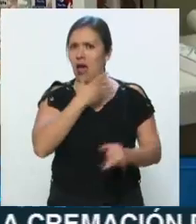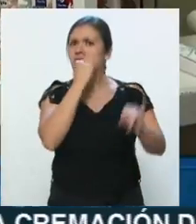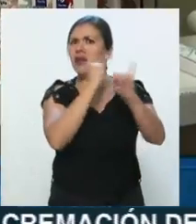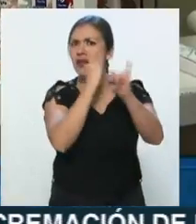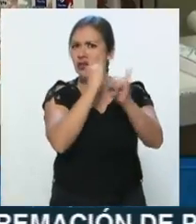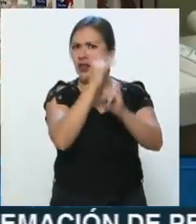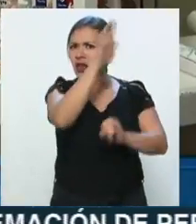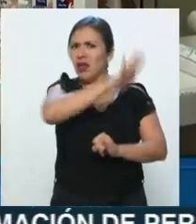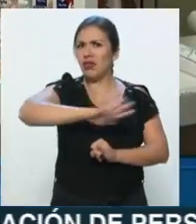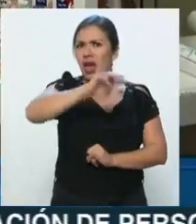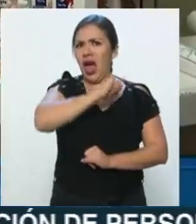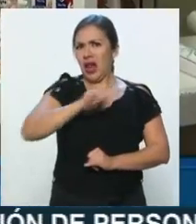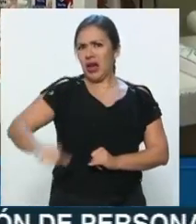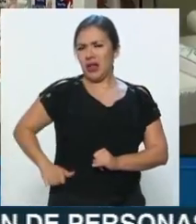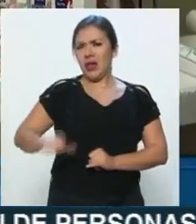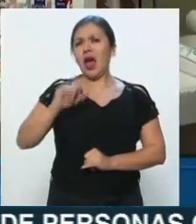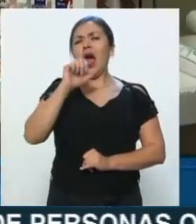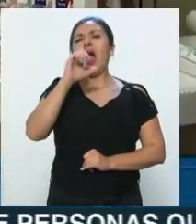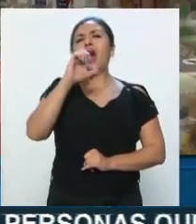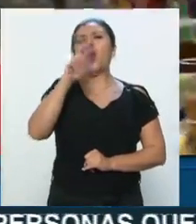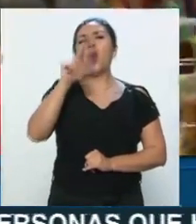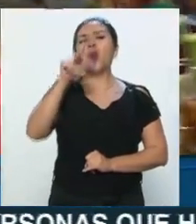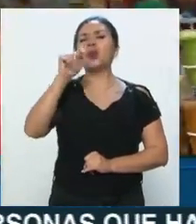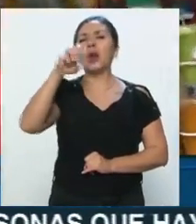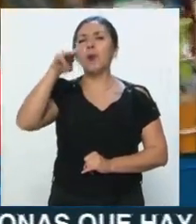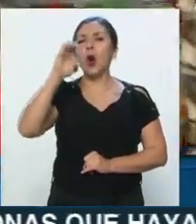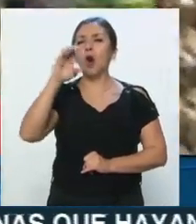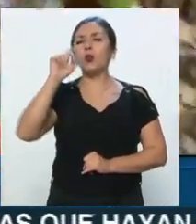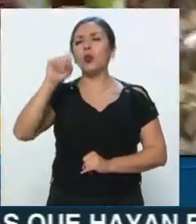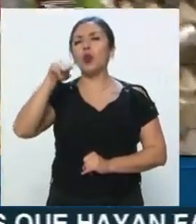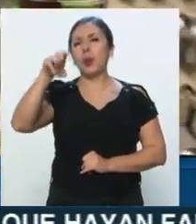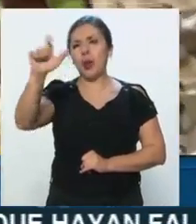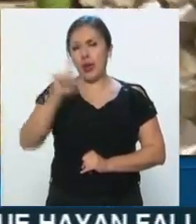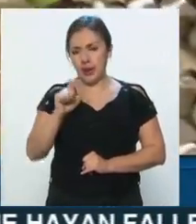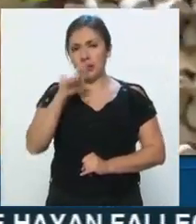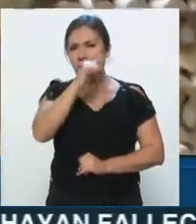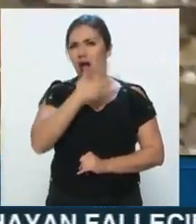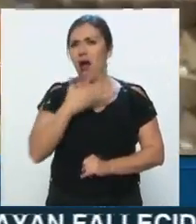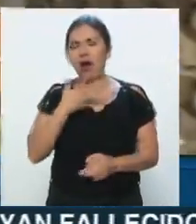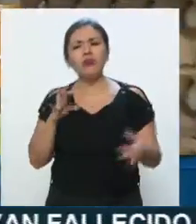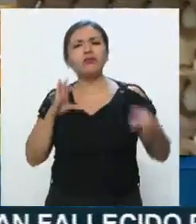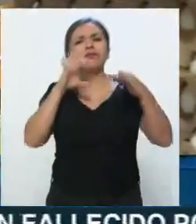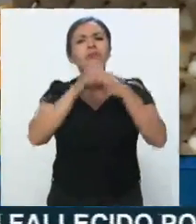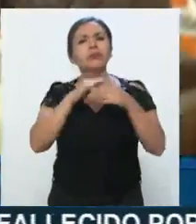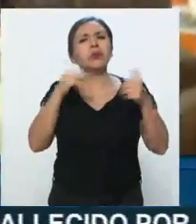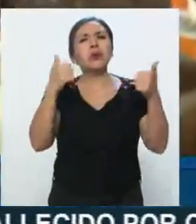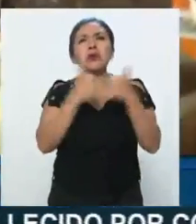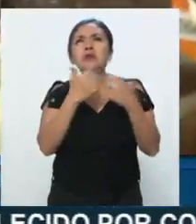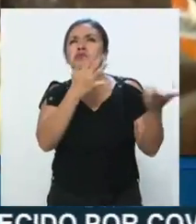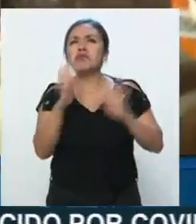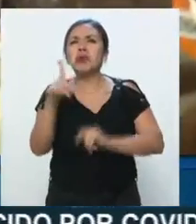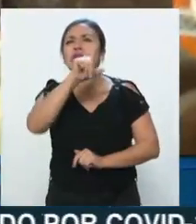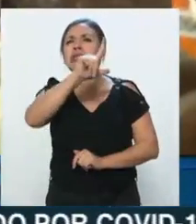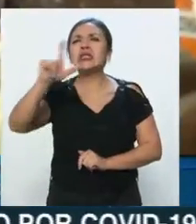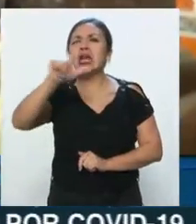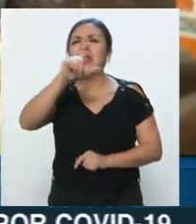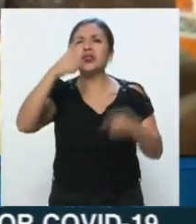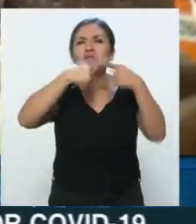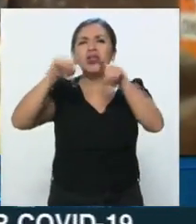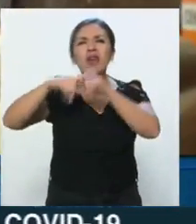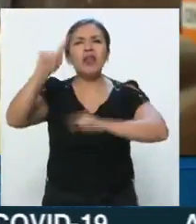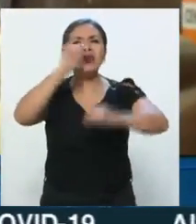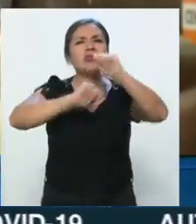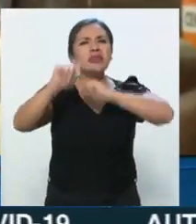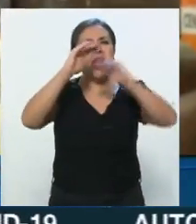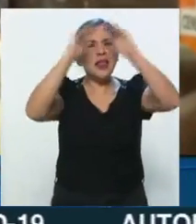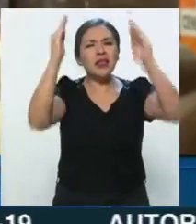de internet de la Alcaldía, alcaldiacuautémoc.mx, la vinculación con cerca de 700 establecimientos mercantiles